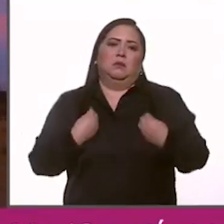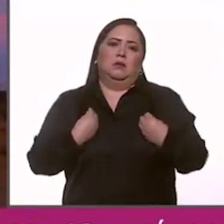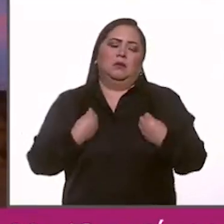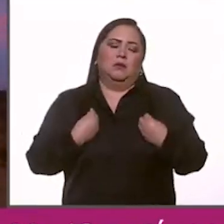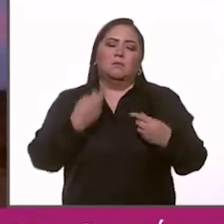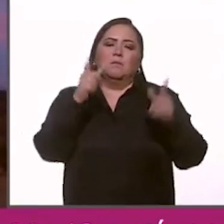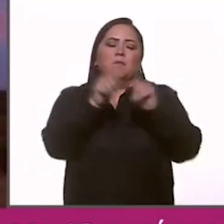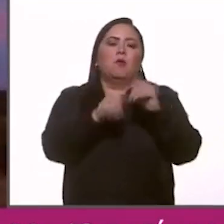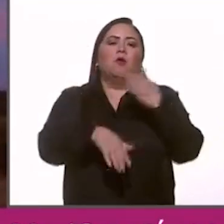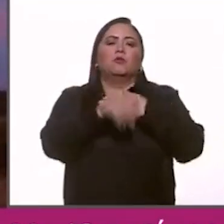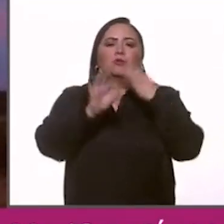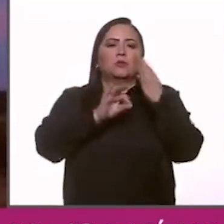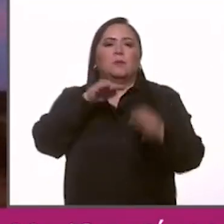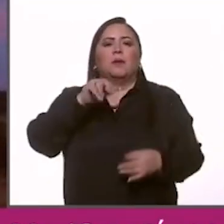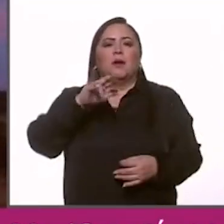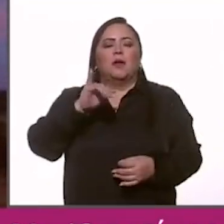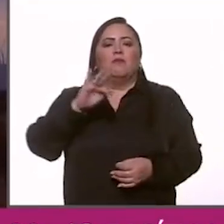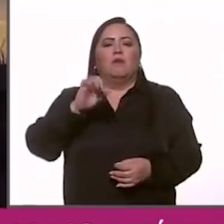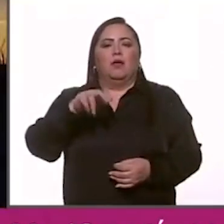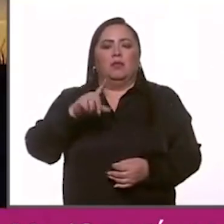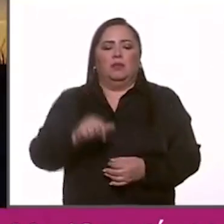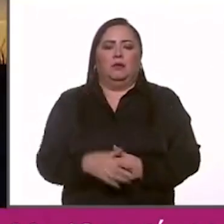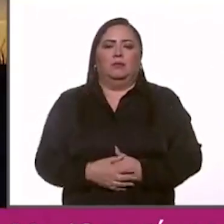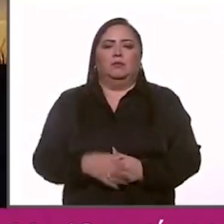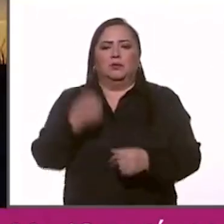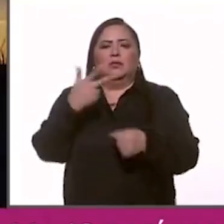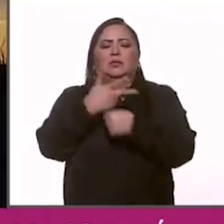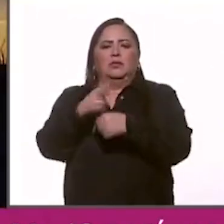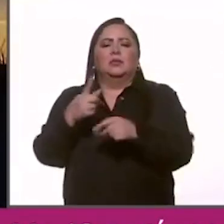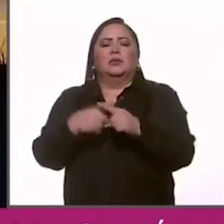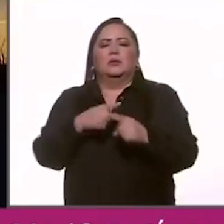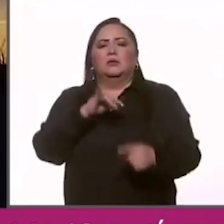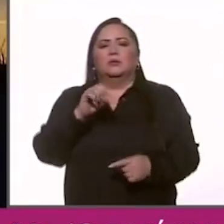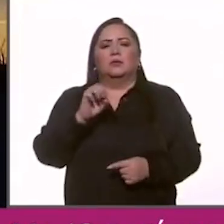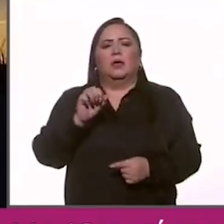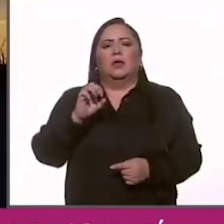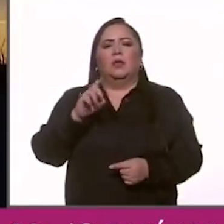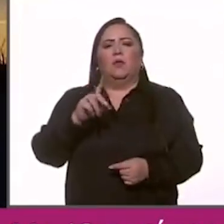Noticias, María Fernanda Ruiz, imágenes de José Eduardo Casanova.